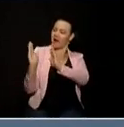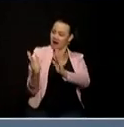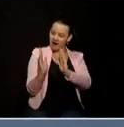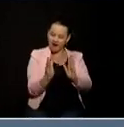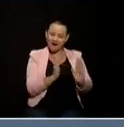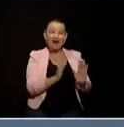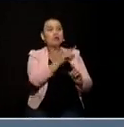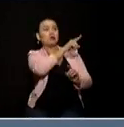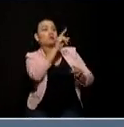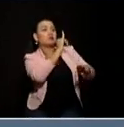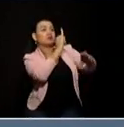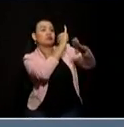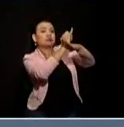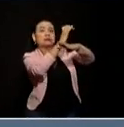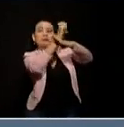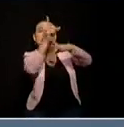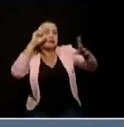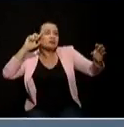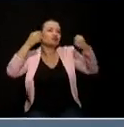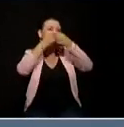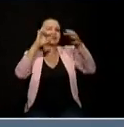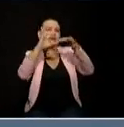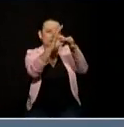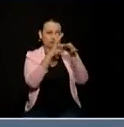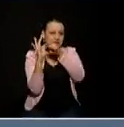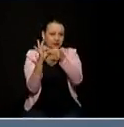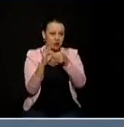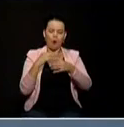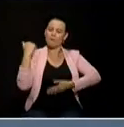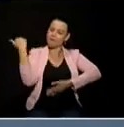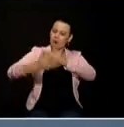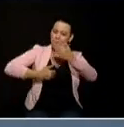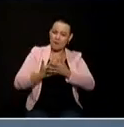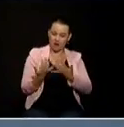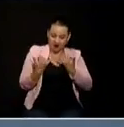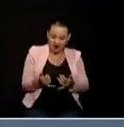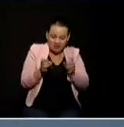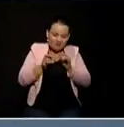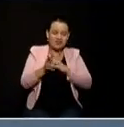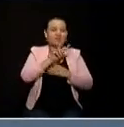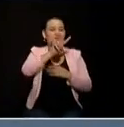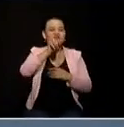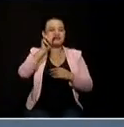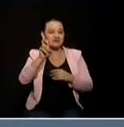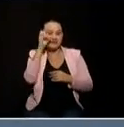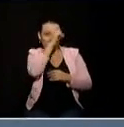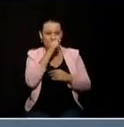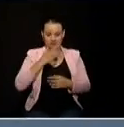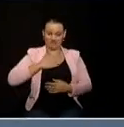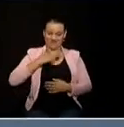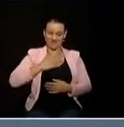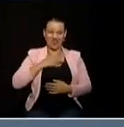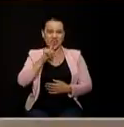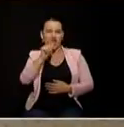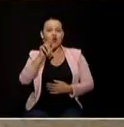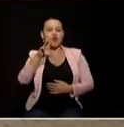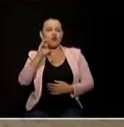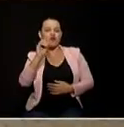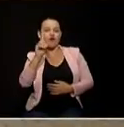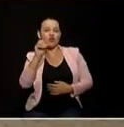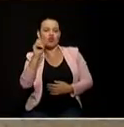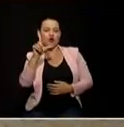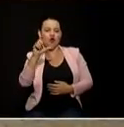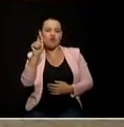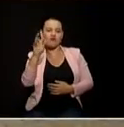de institucionalidad ese es el camino que vamos a empezar a recorrer a partir de este 27 de octubre con rodolfo correa como gobernador muchas